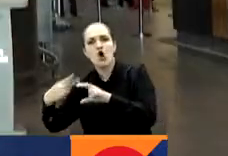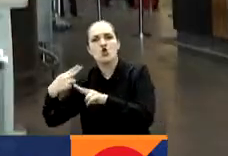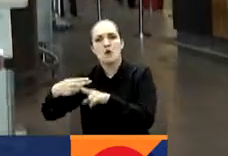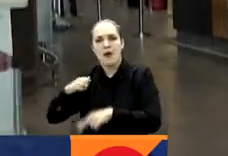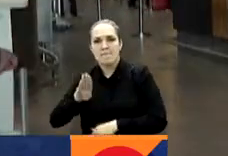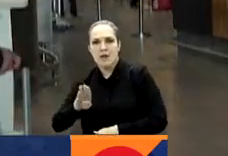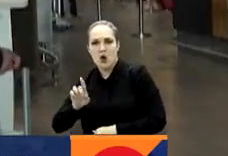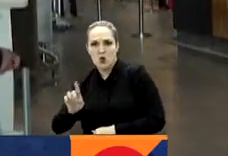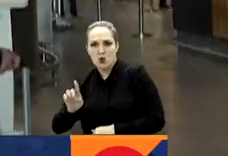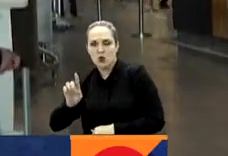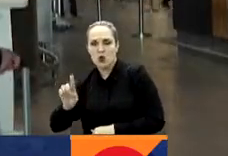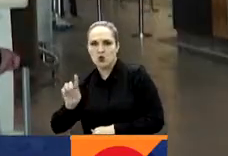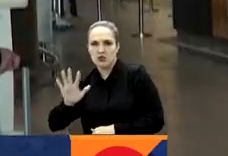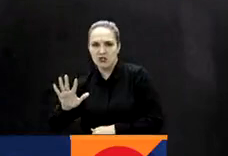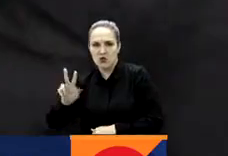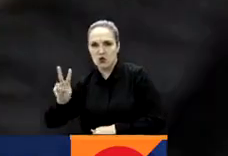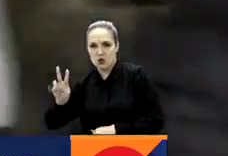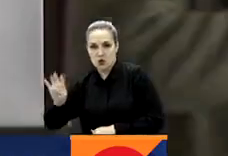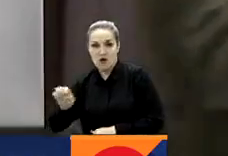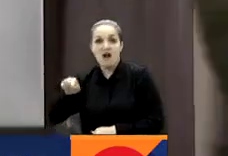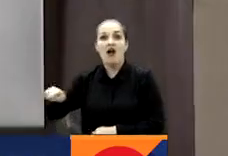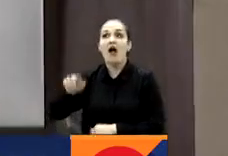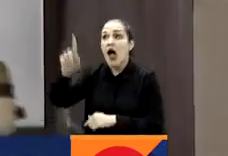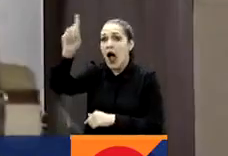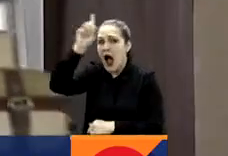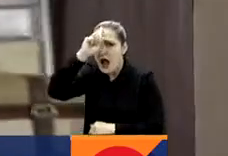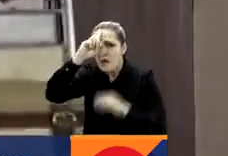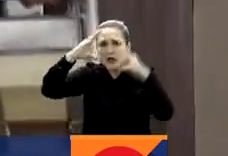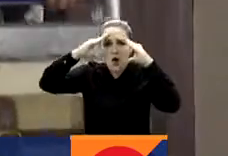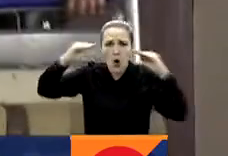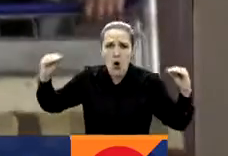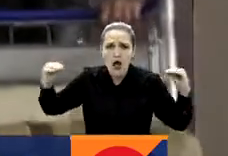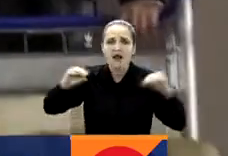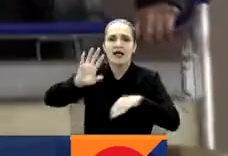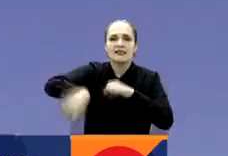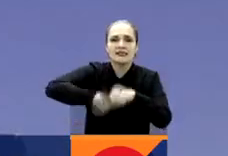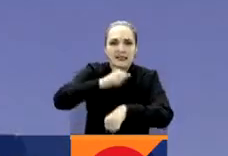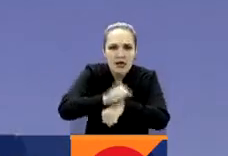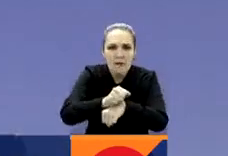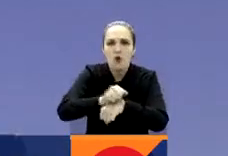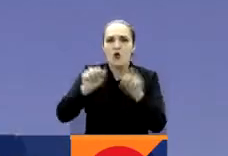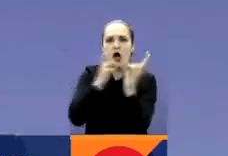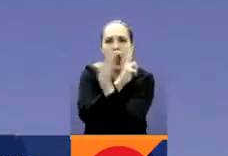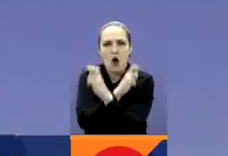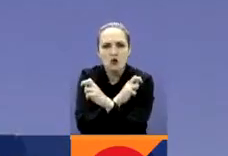entre ellos Francia, Italia, Reino Unido, Alemania, Países Bajos, Singapur, Austria e Israel.